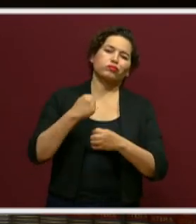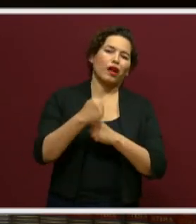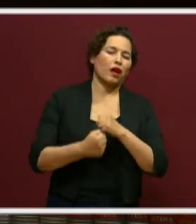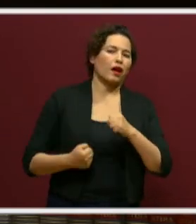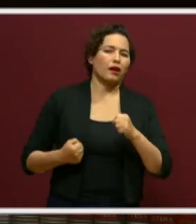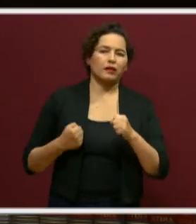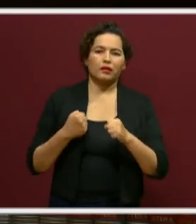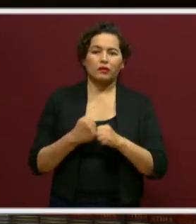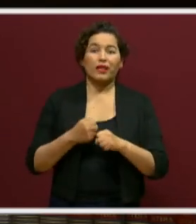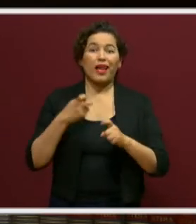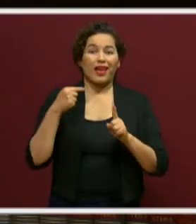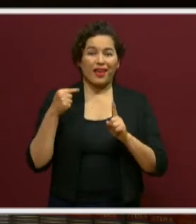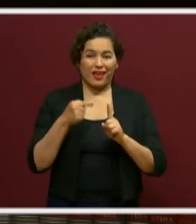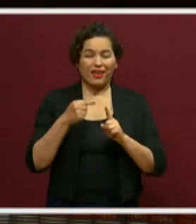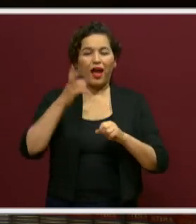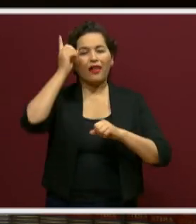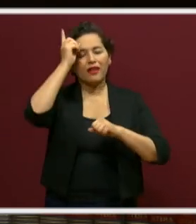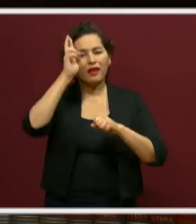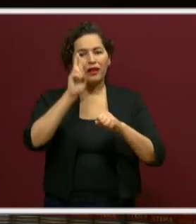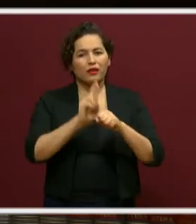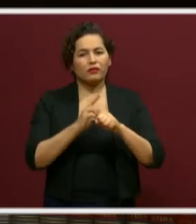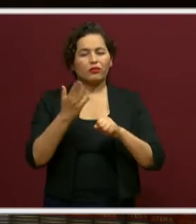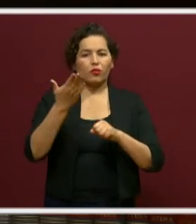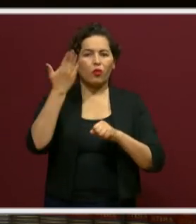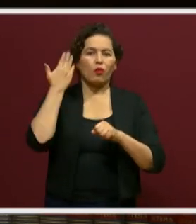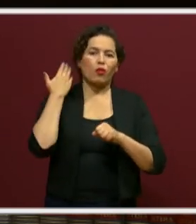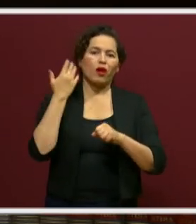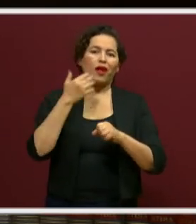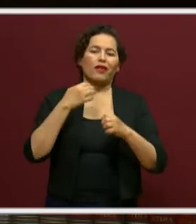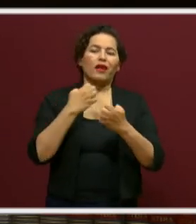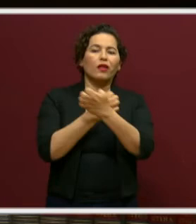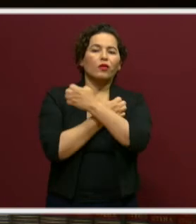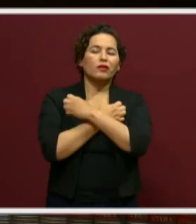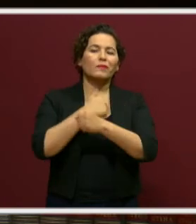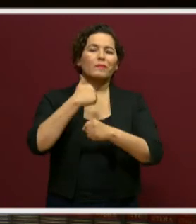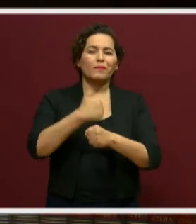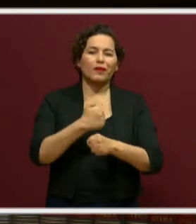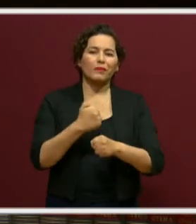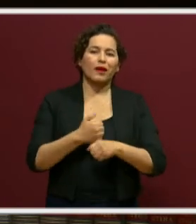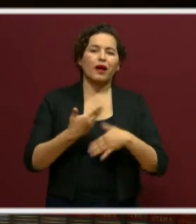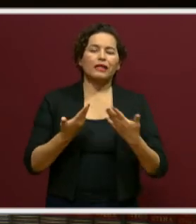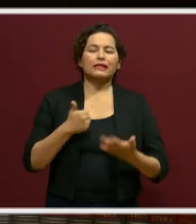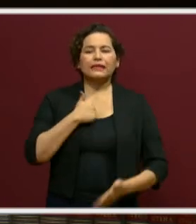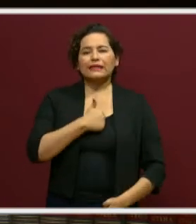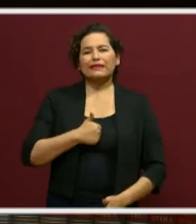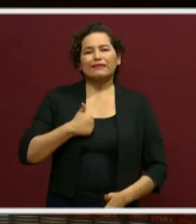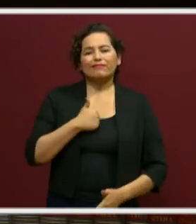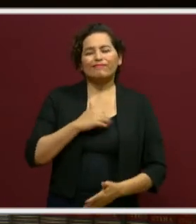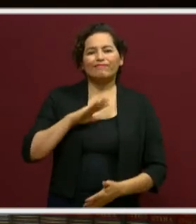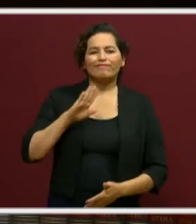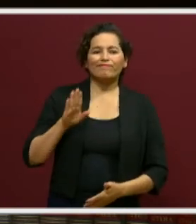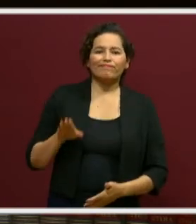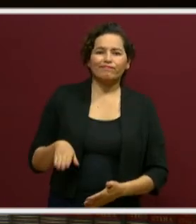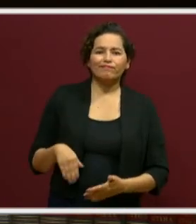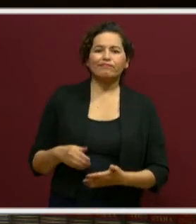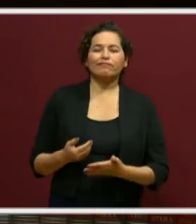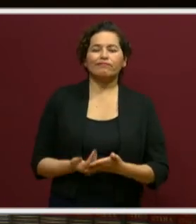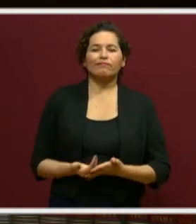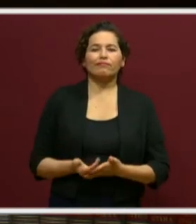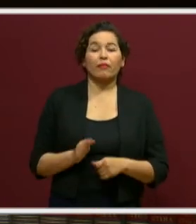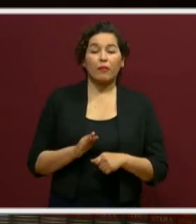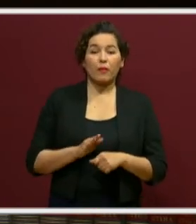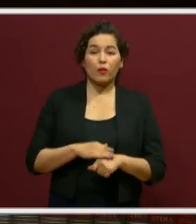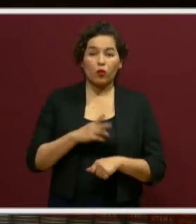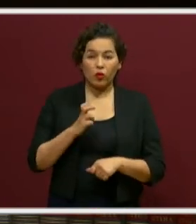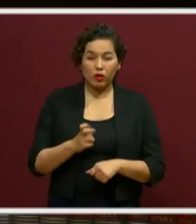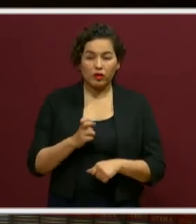directora del nivel de Educación Primaria y, lamentablemente, se nos adelantó en el camino y por eso consideramos en